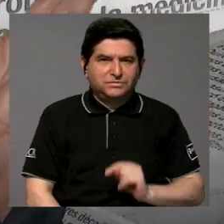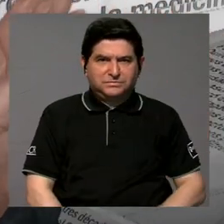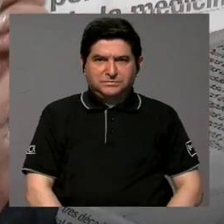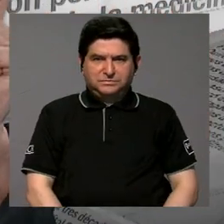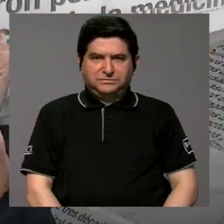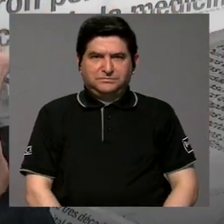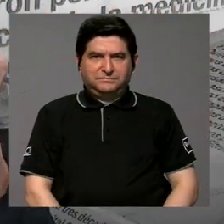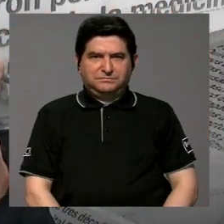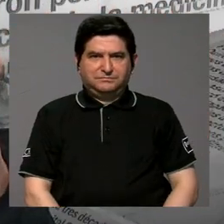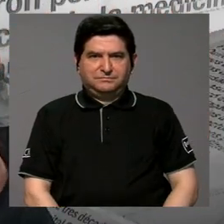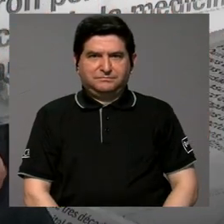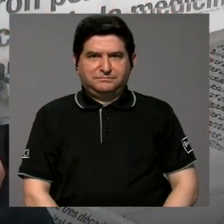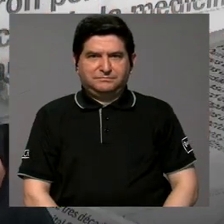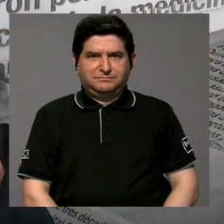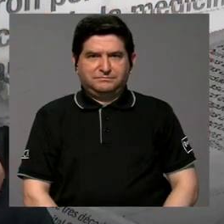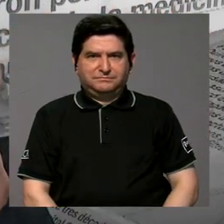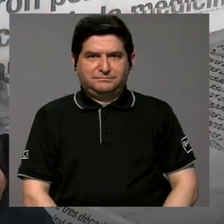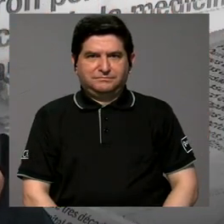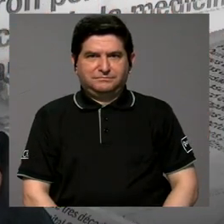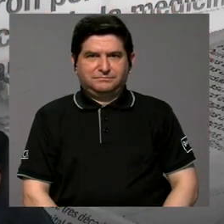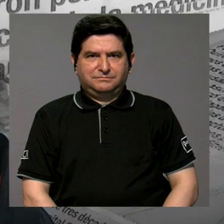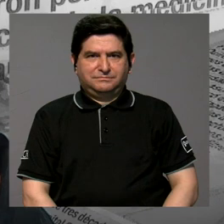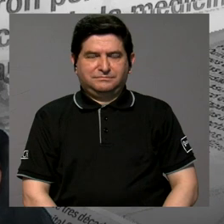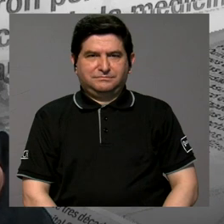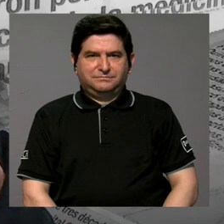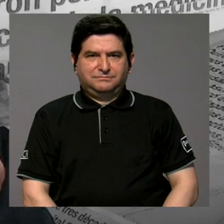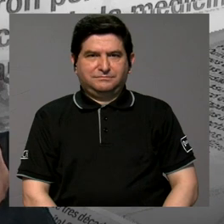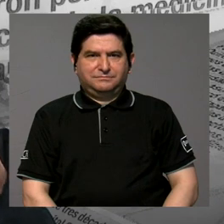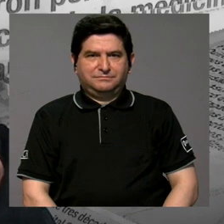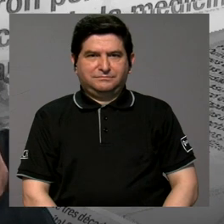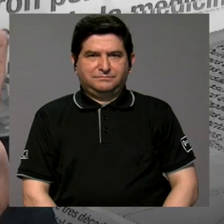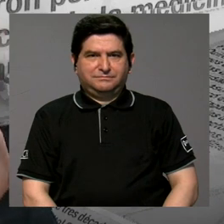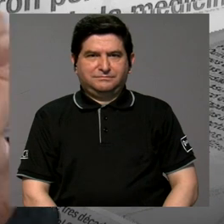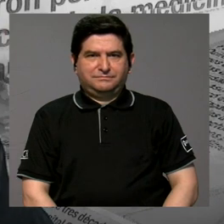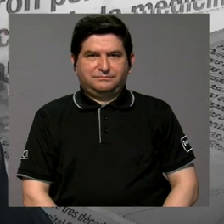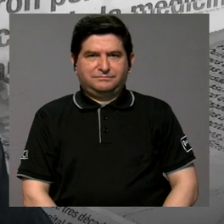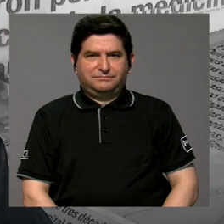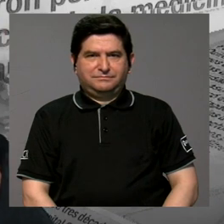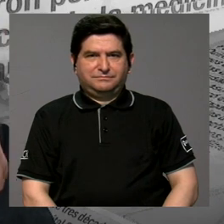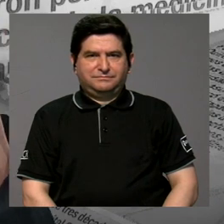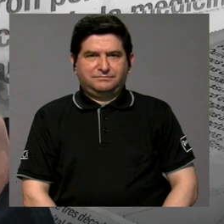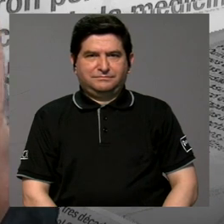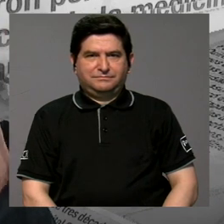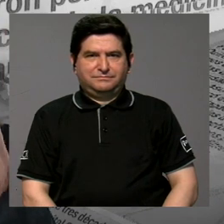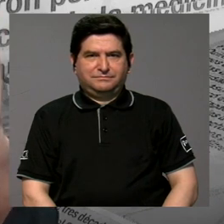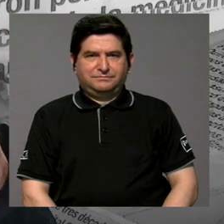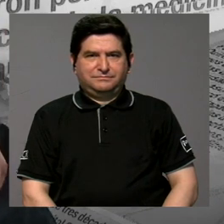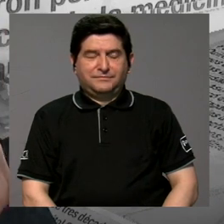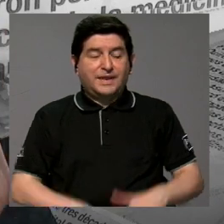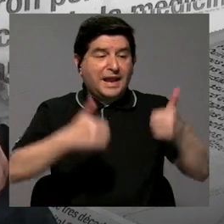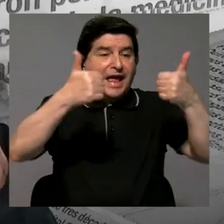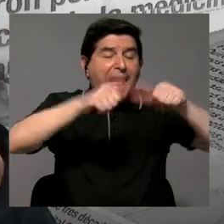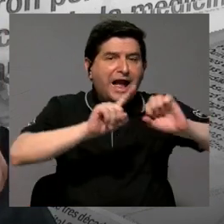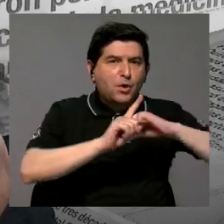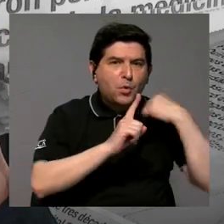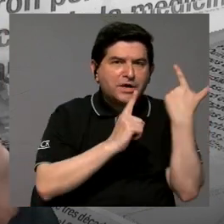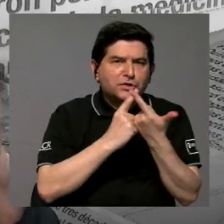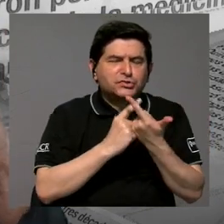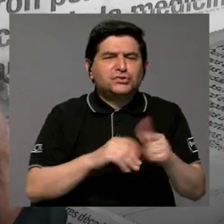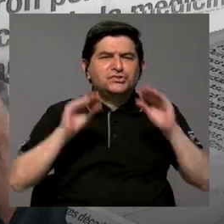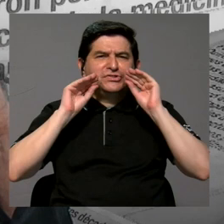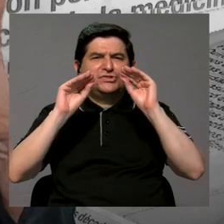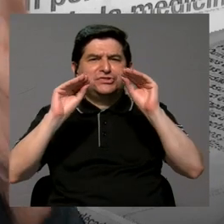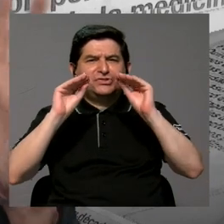¿qué debe verse o cómo debe verse más bien ese pacto social por la